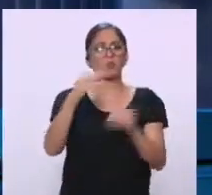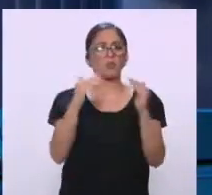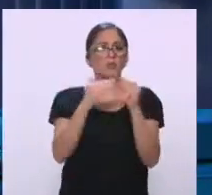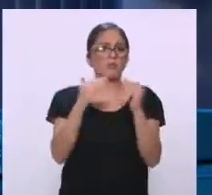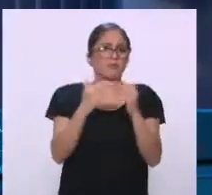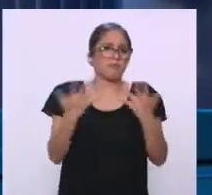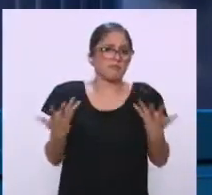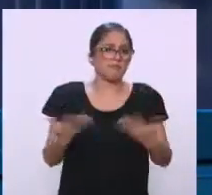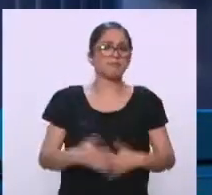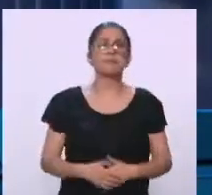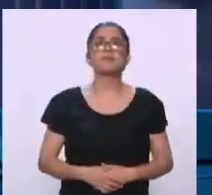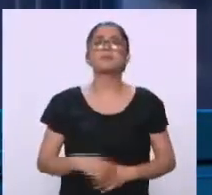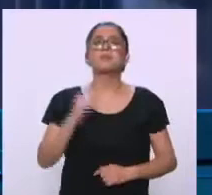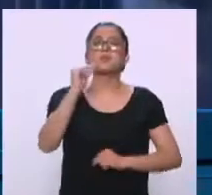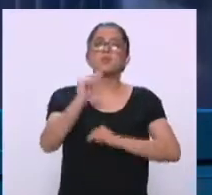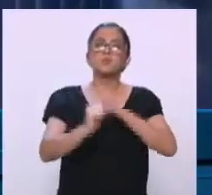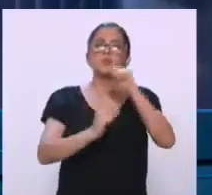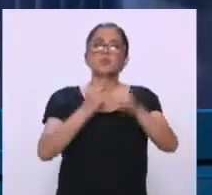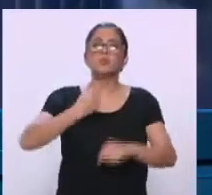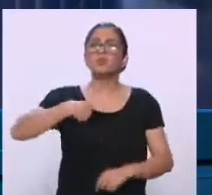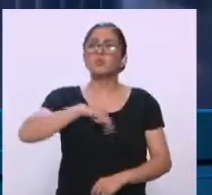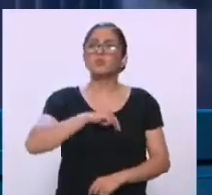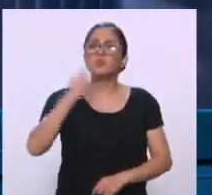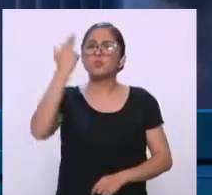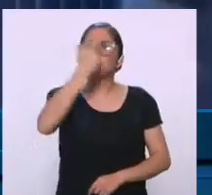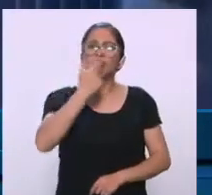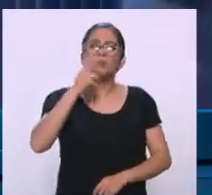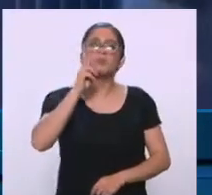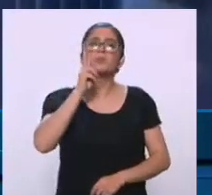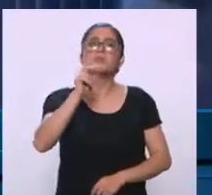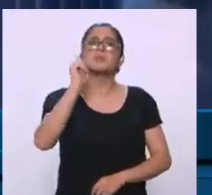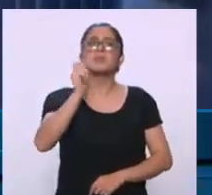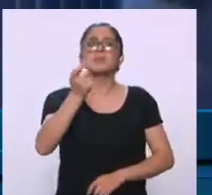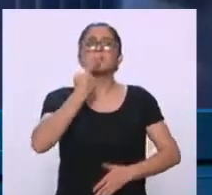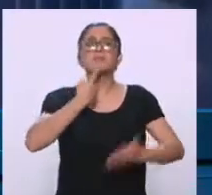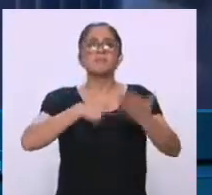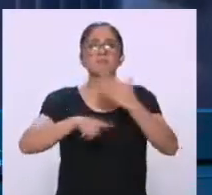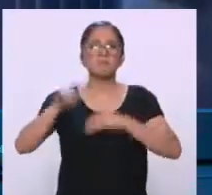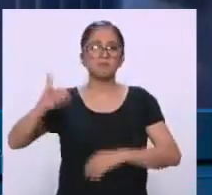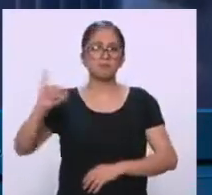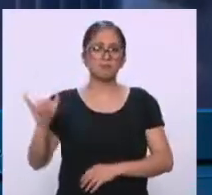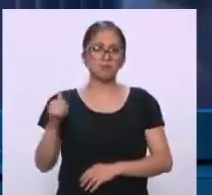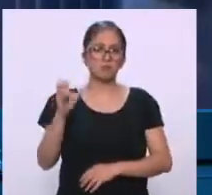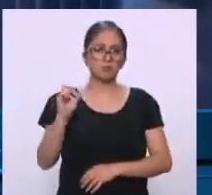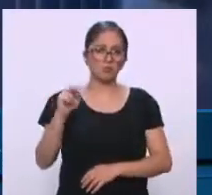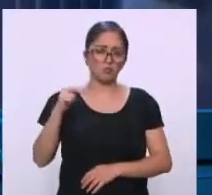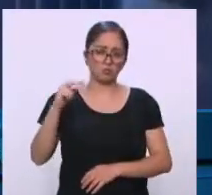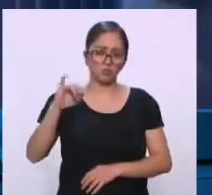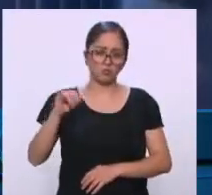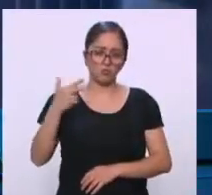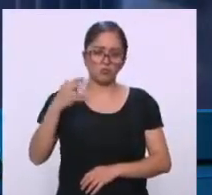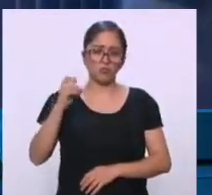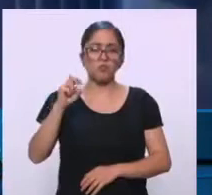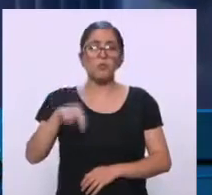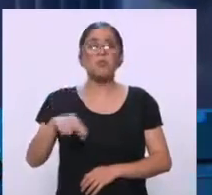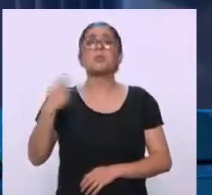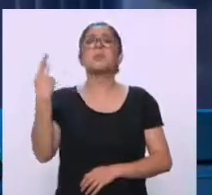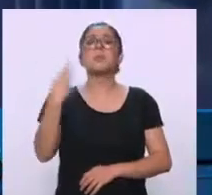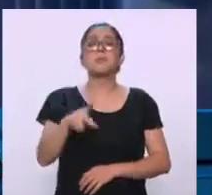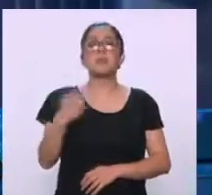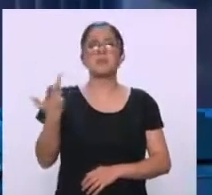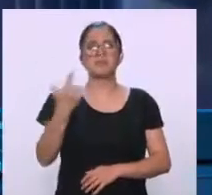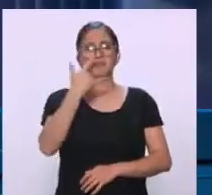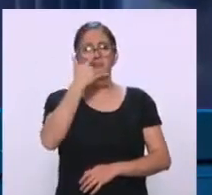avanzan estas denuncias que presentará John Ackerman, y aquí lo que es de llamar la atención es que sigan teniendo tantos